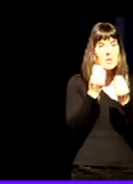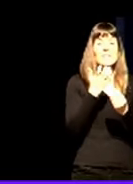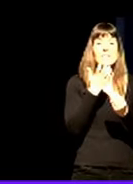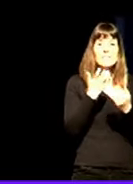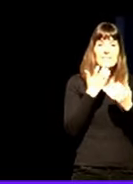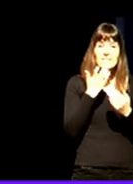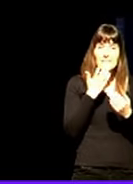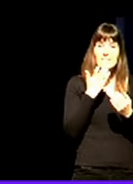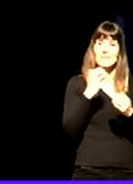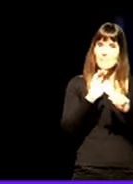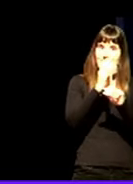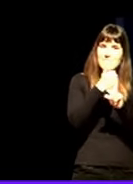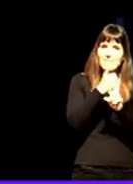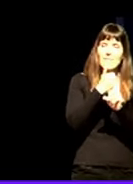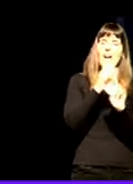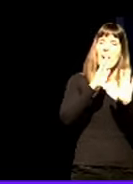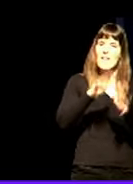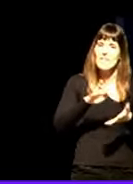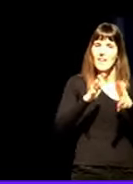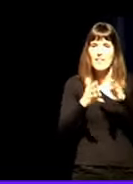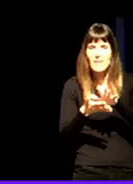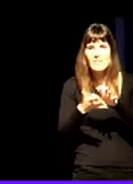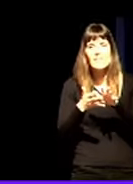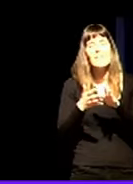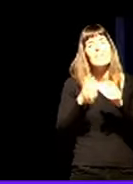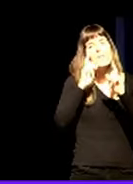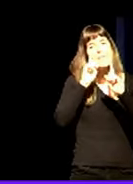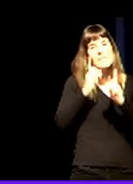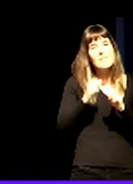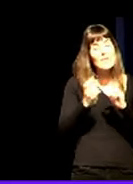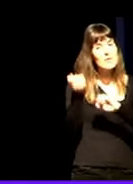brutal en la prevención de la conducta suicida